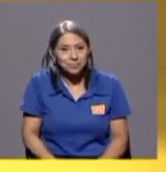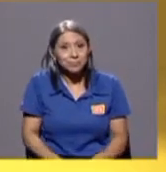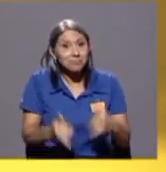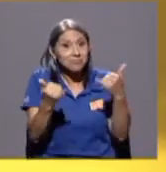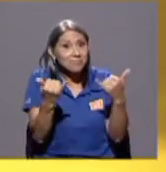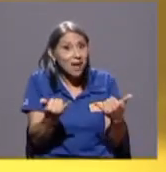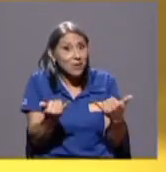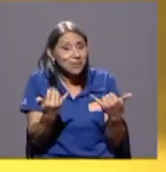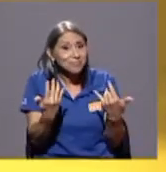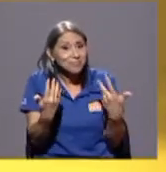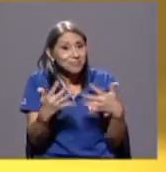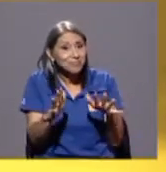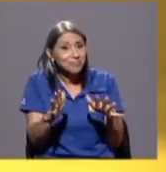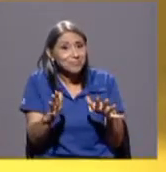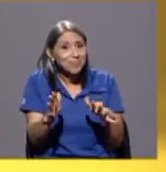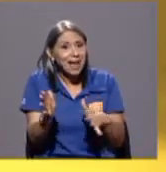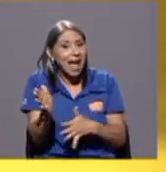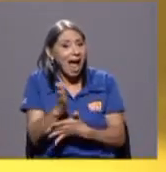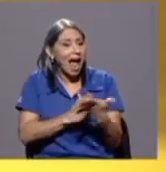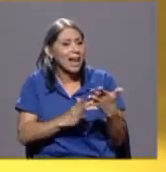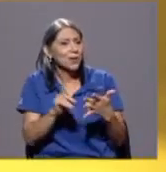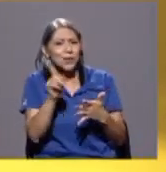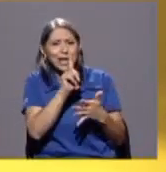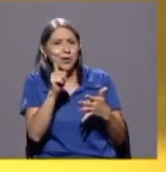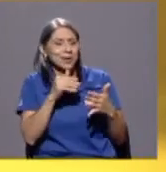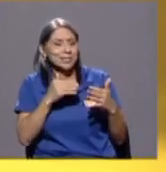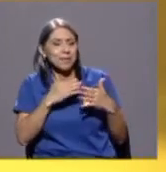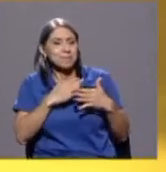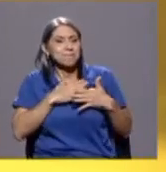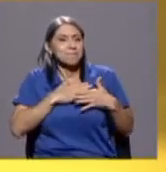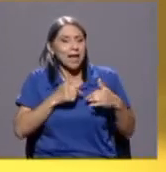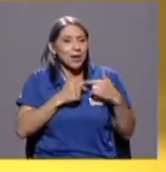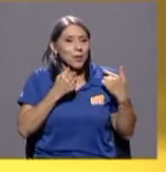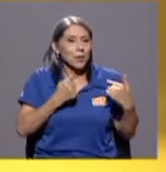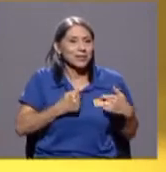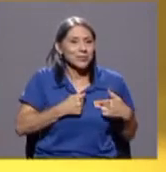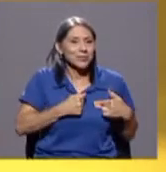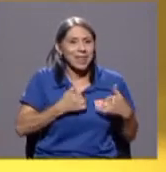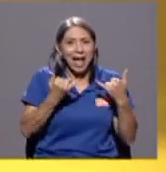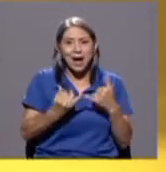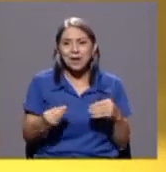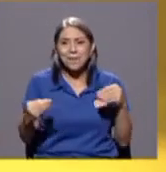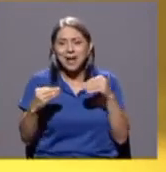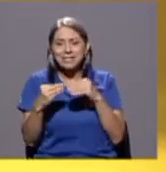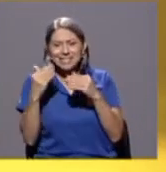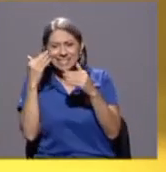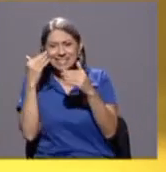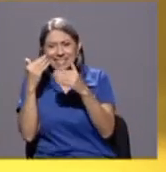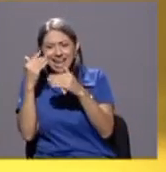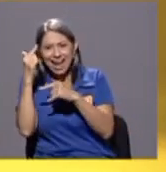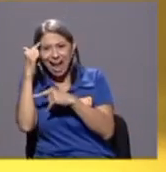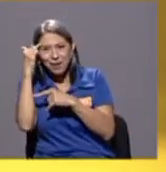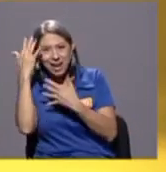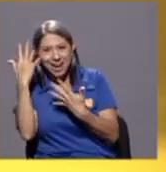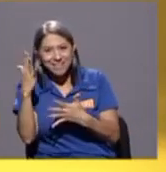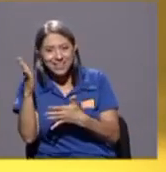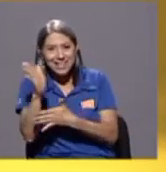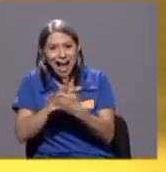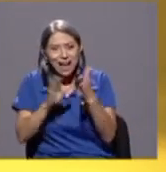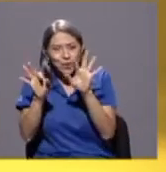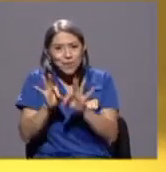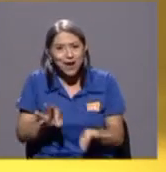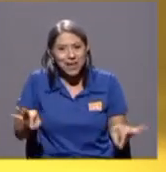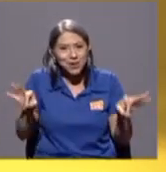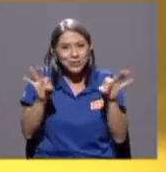cercano al corazón pero más cercano a la cabeza que era algo que era valiosísimo en